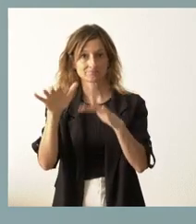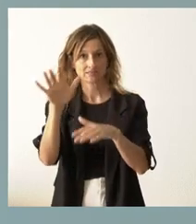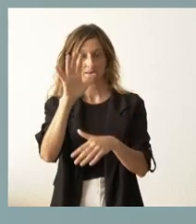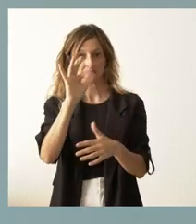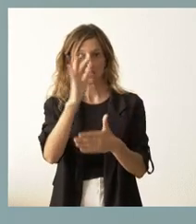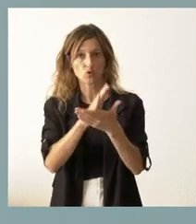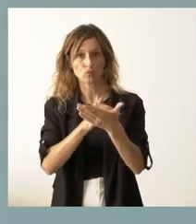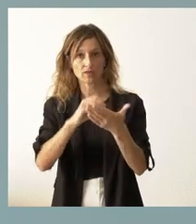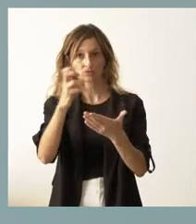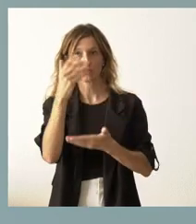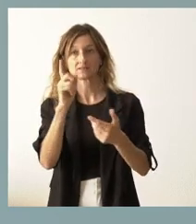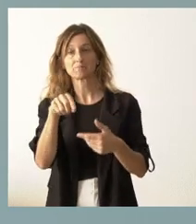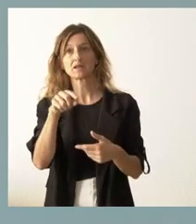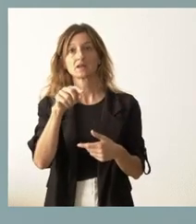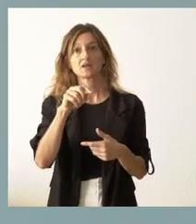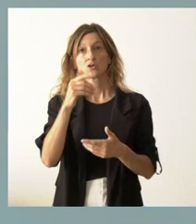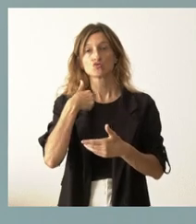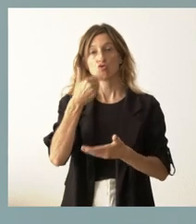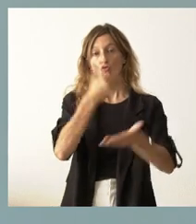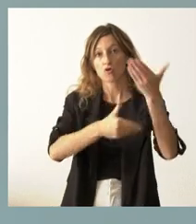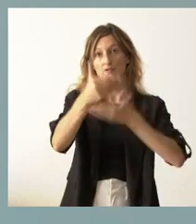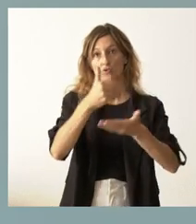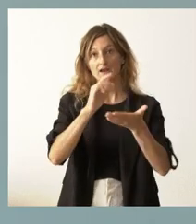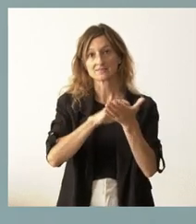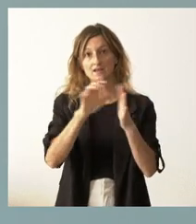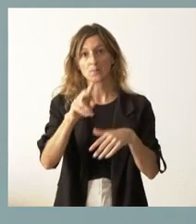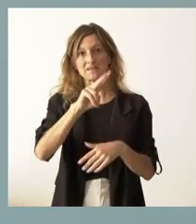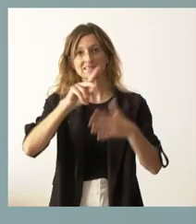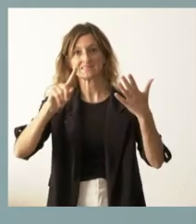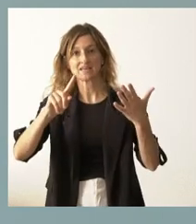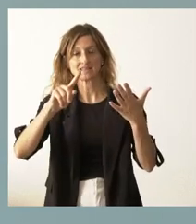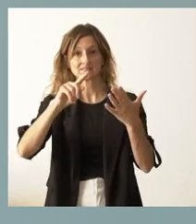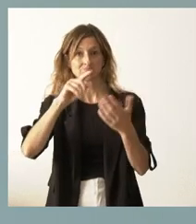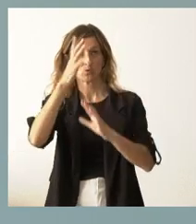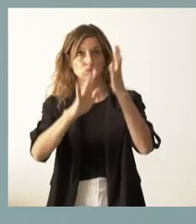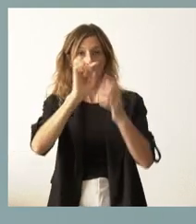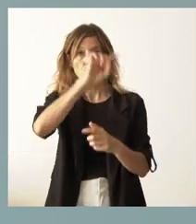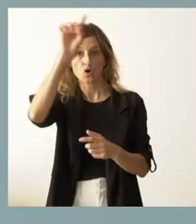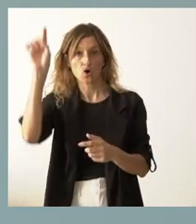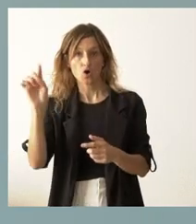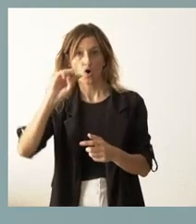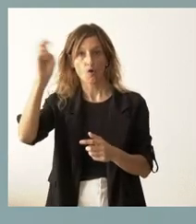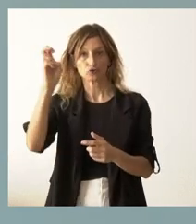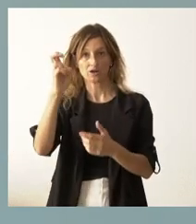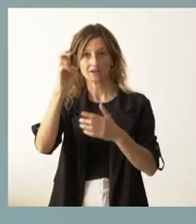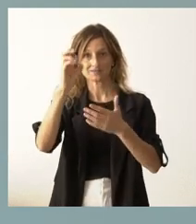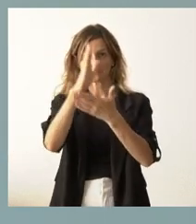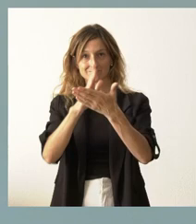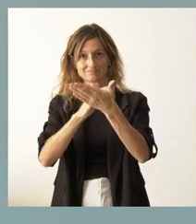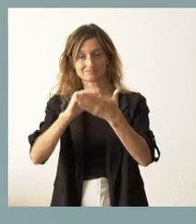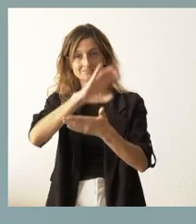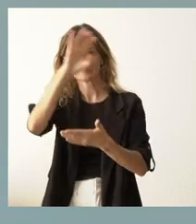Castilla y León ha colaborado en 26 incendios en otras comunidades autónomas, colaborando a su extinción.